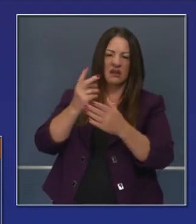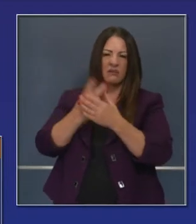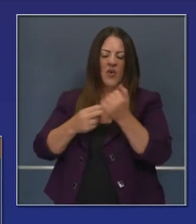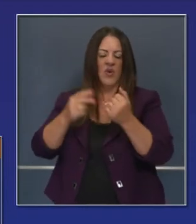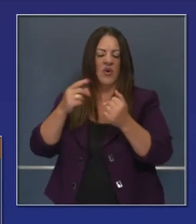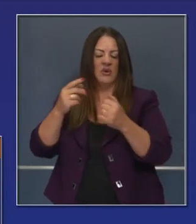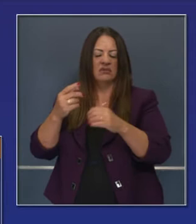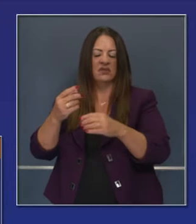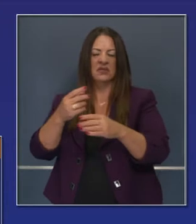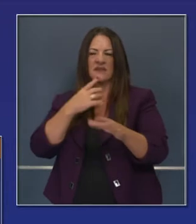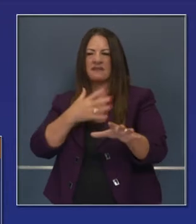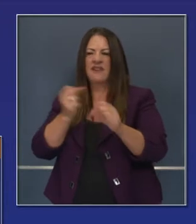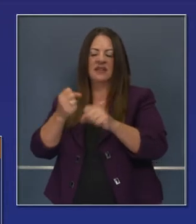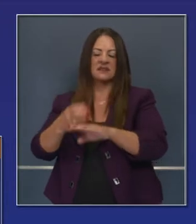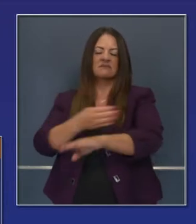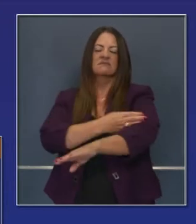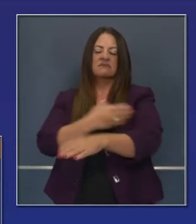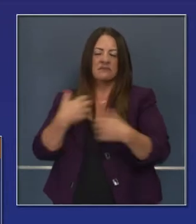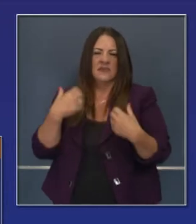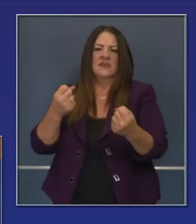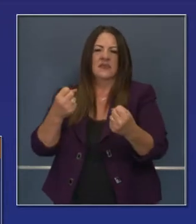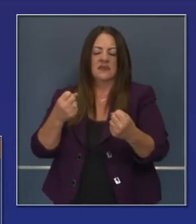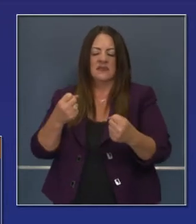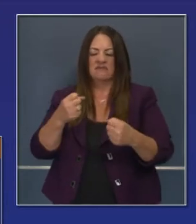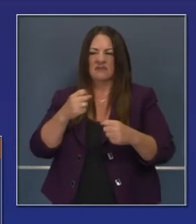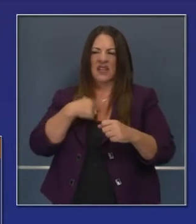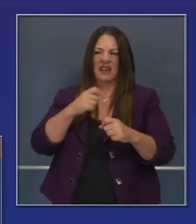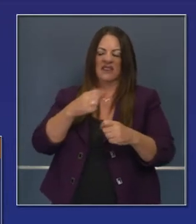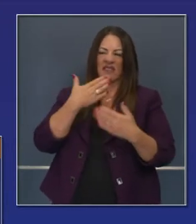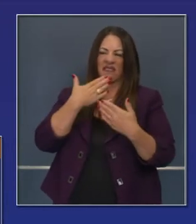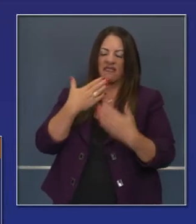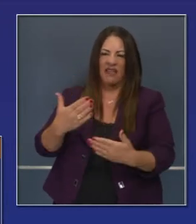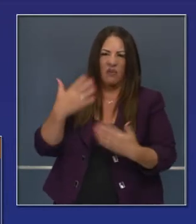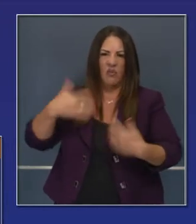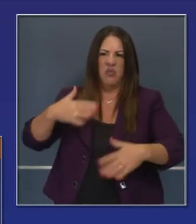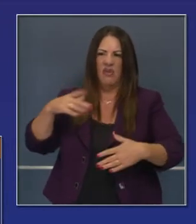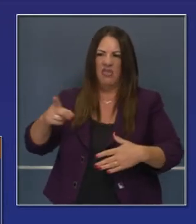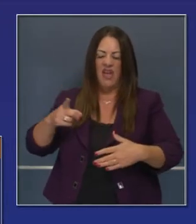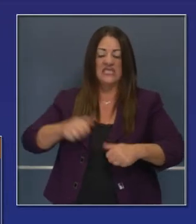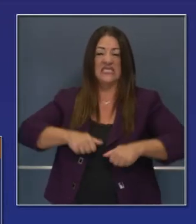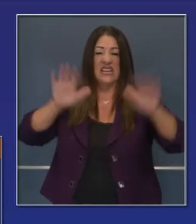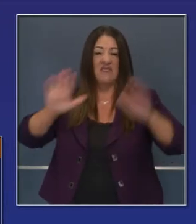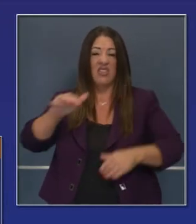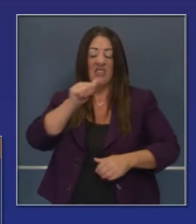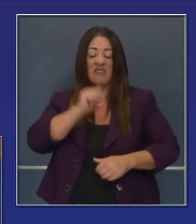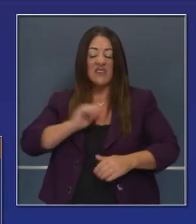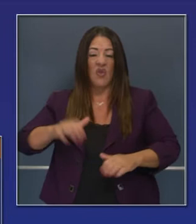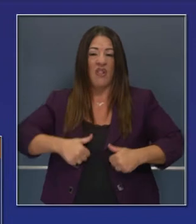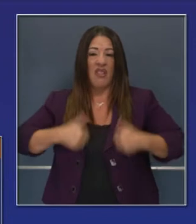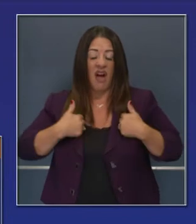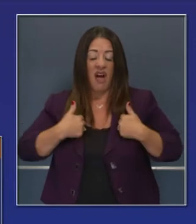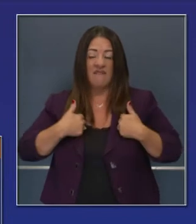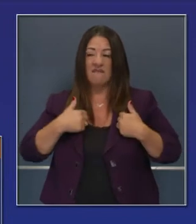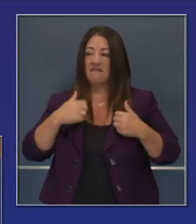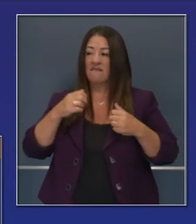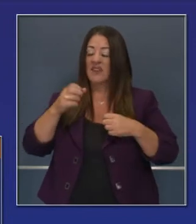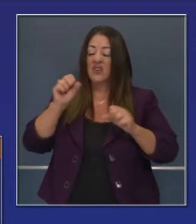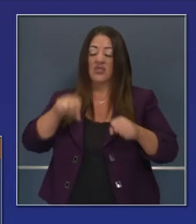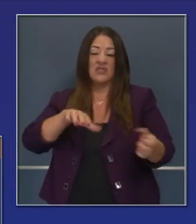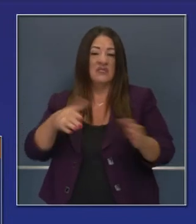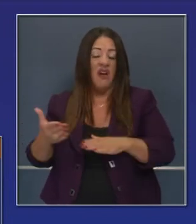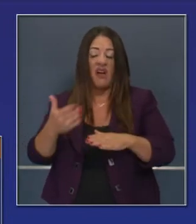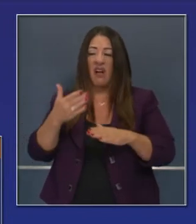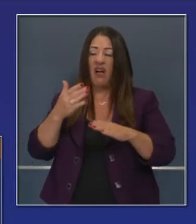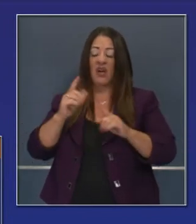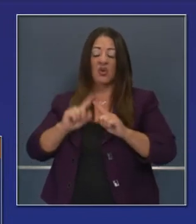familias para una recuperación rápida. Esto exhibe el heroísmo increíble de estos hombres y mujeres que literalmente arriesgan